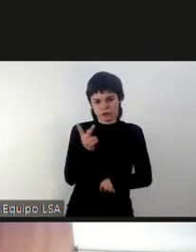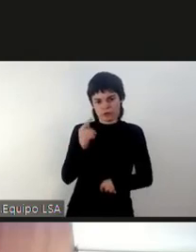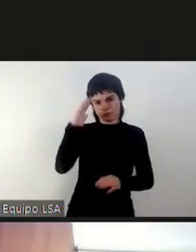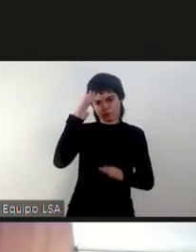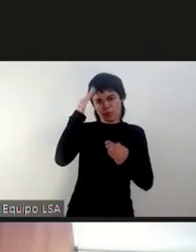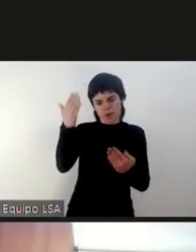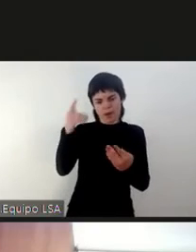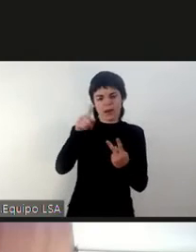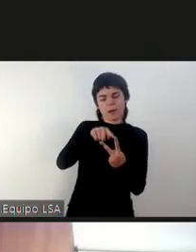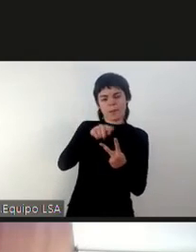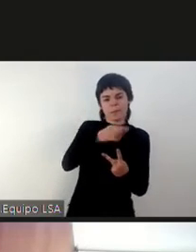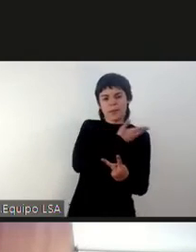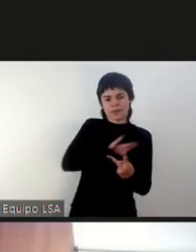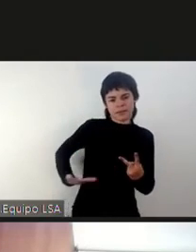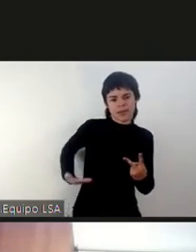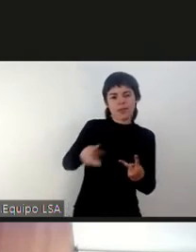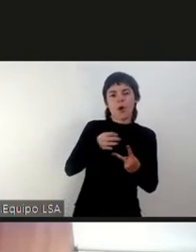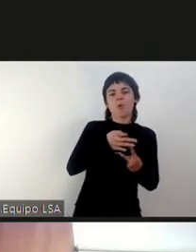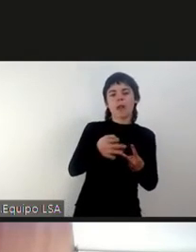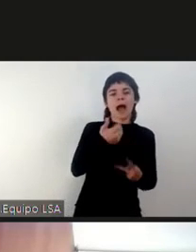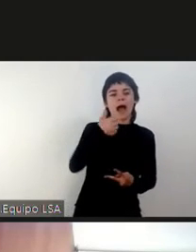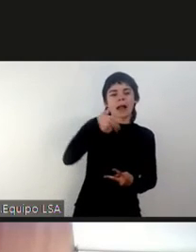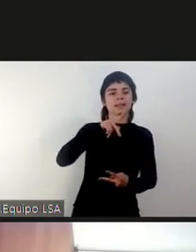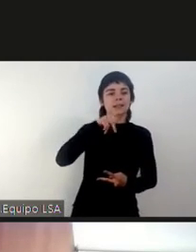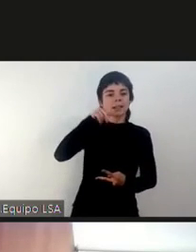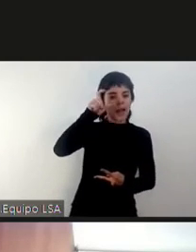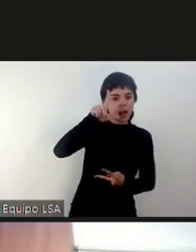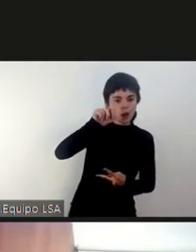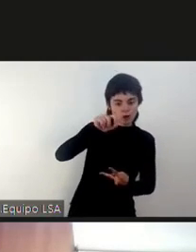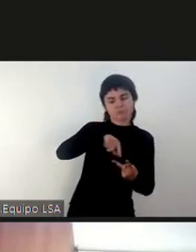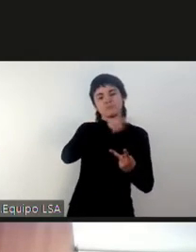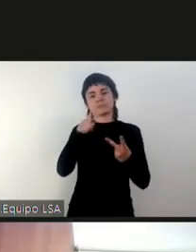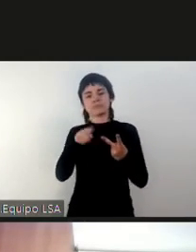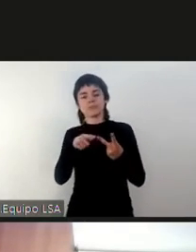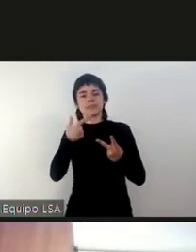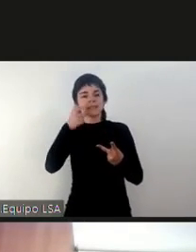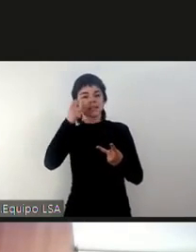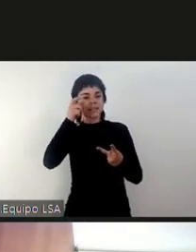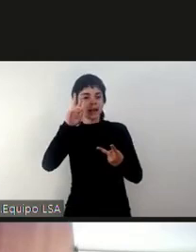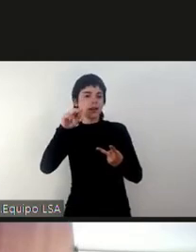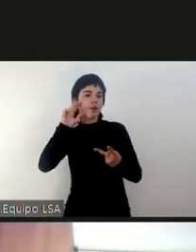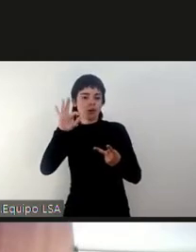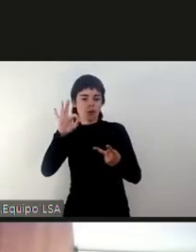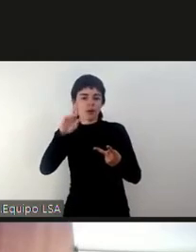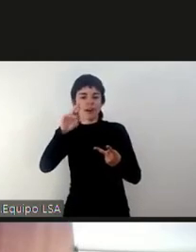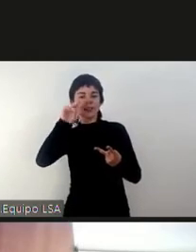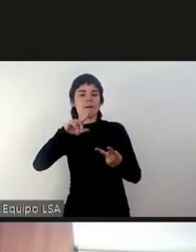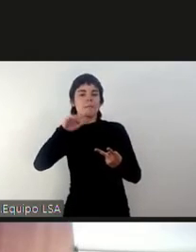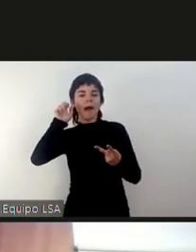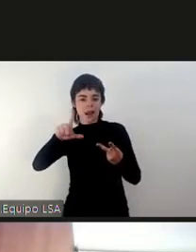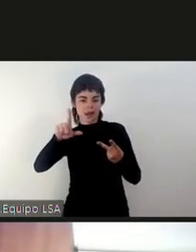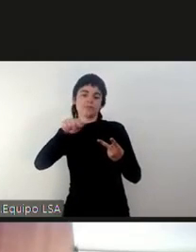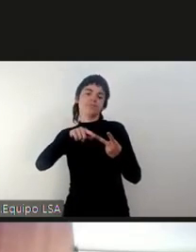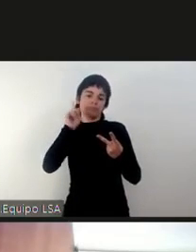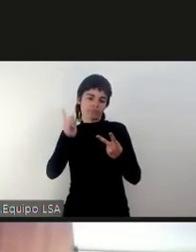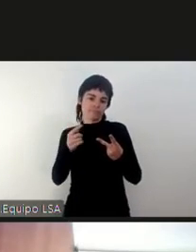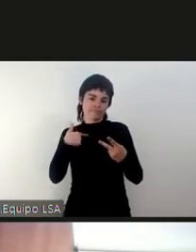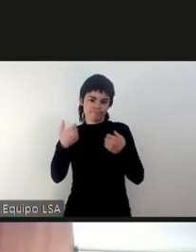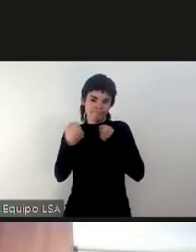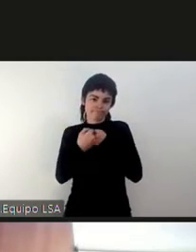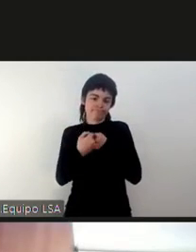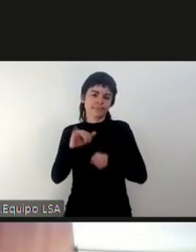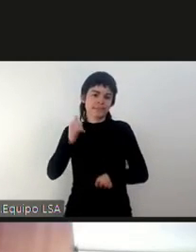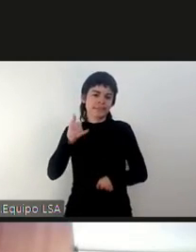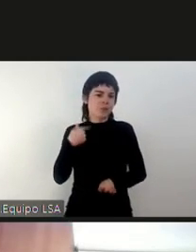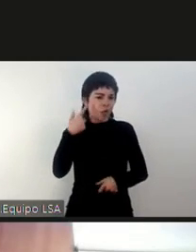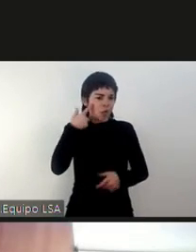Antelo y al de Sergio Retamar, que coincido que es una voz que se va a extrañar como